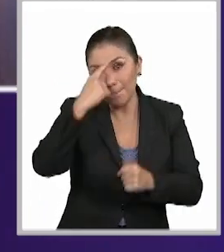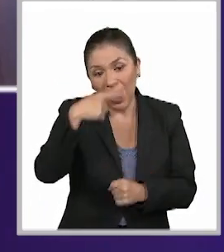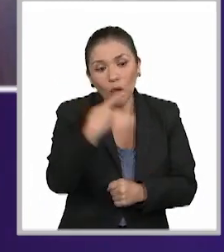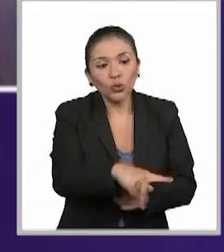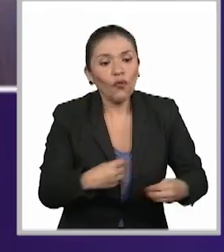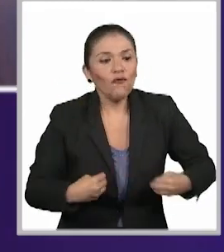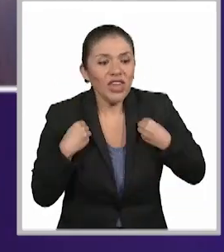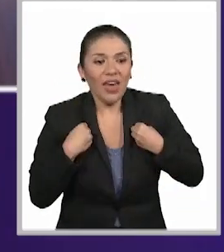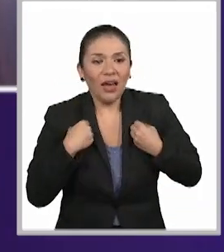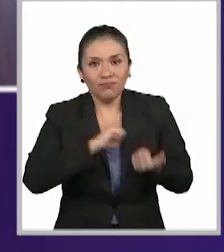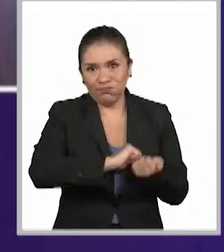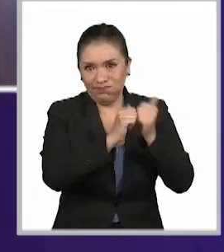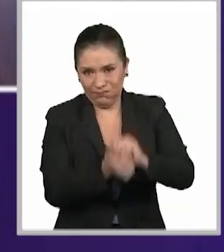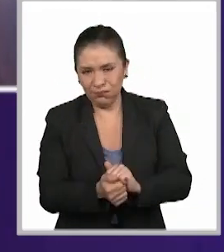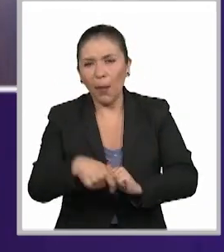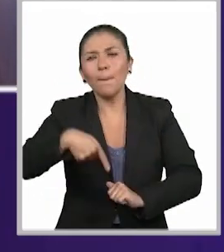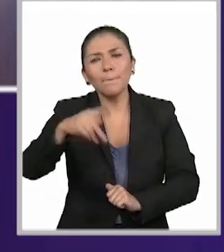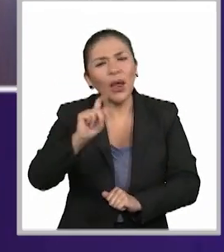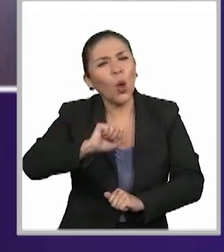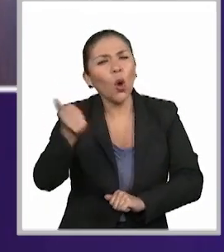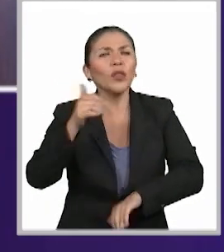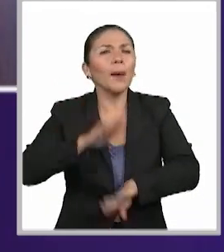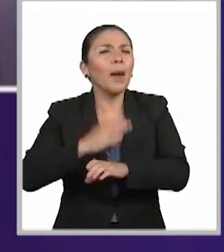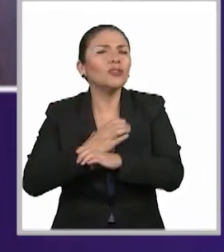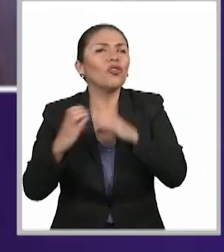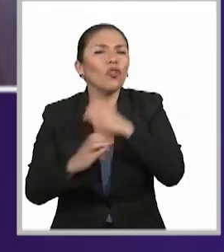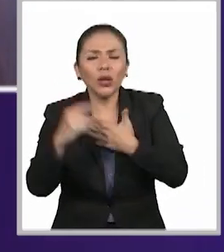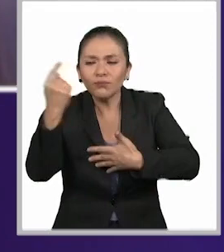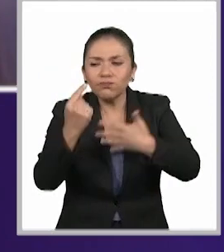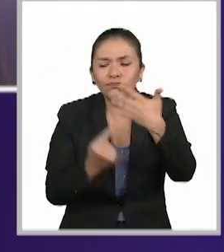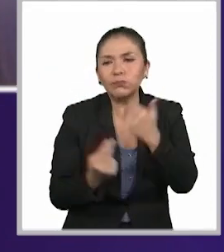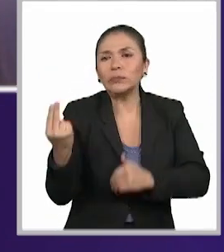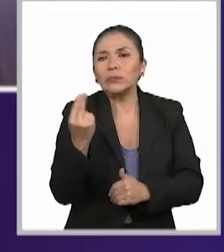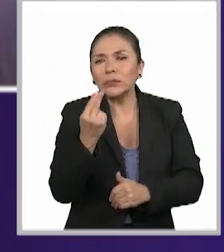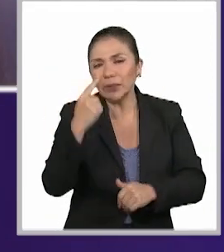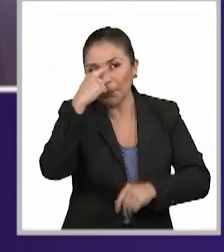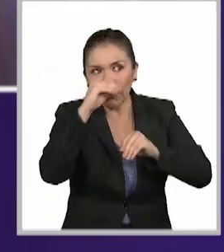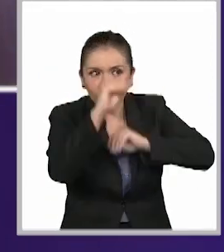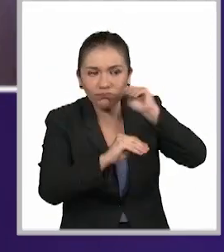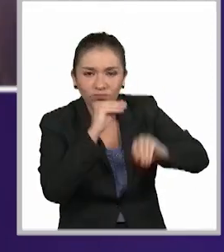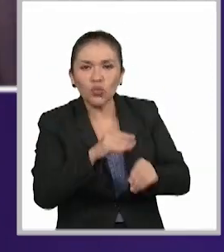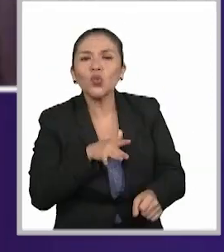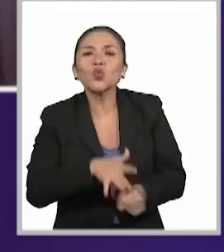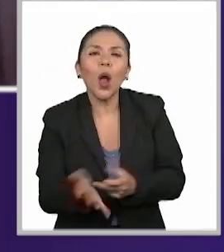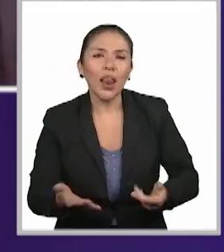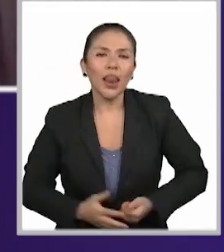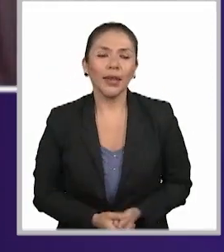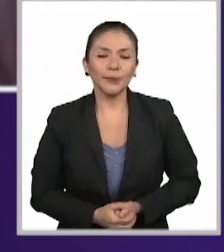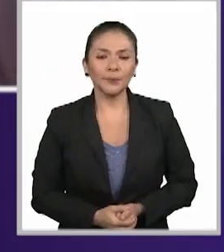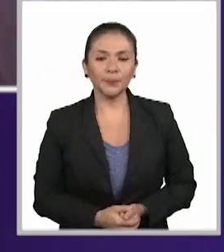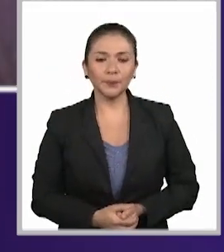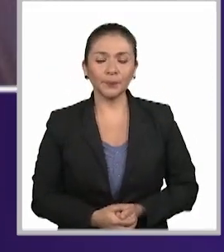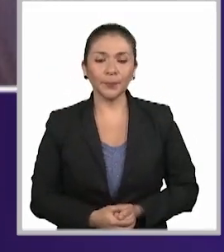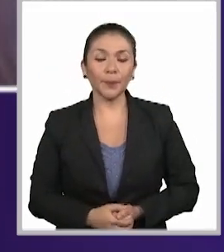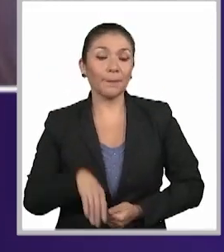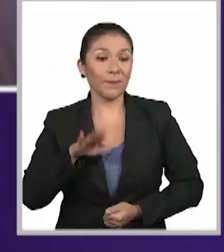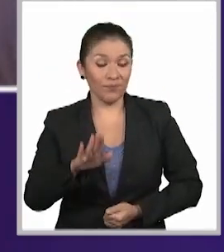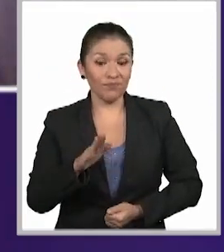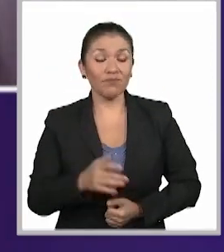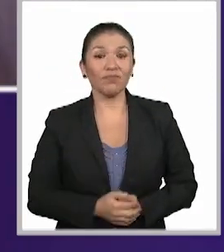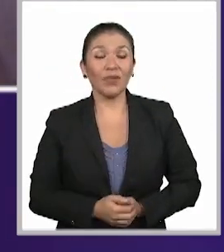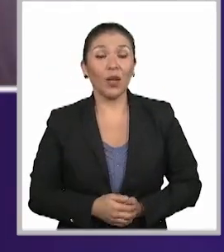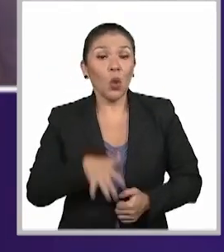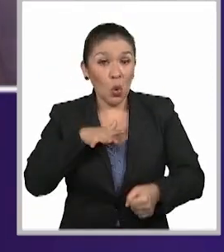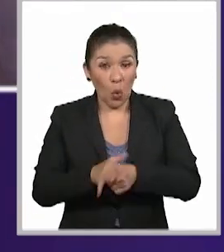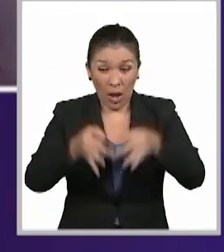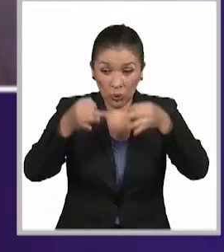la vida, pero ¿qué otros elementos son los que se recuperan para redactar las sentencias de lectura fácil? Pues, mira, primero te diría que